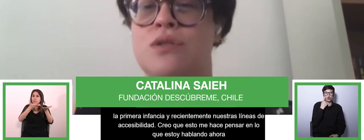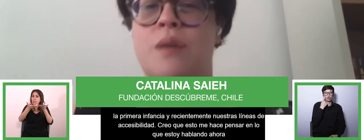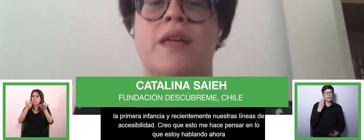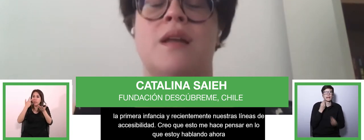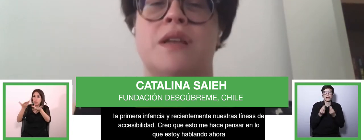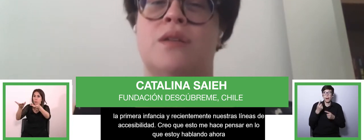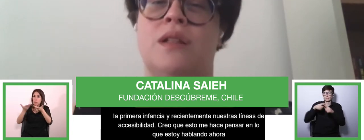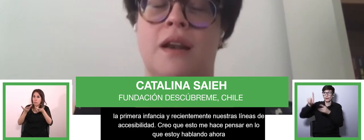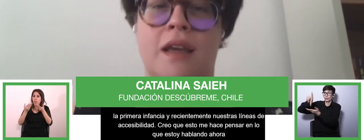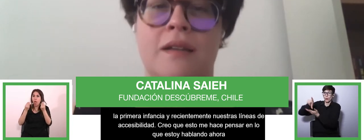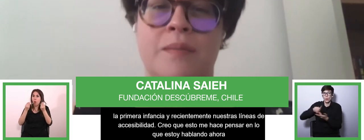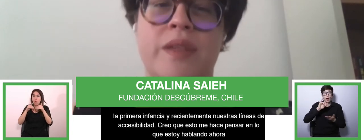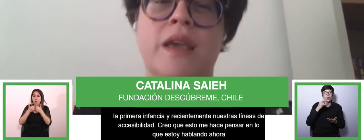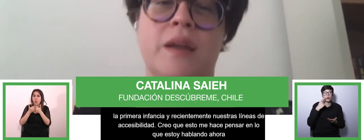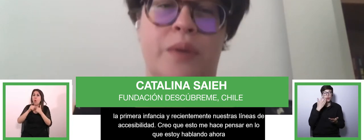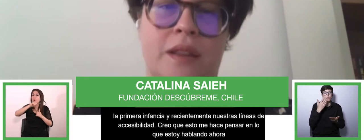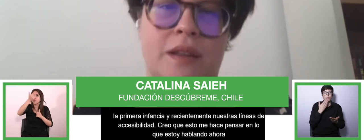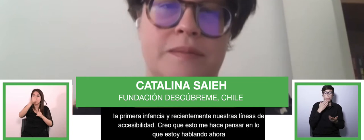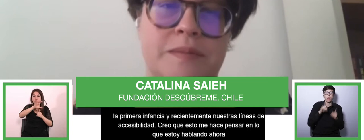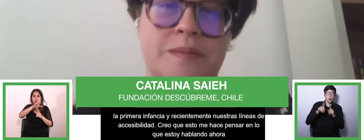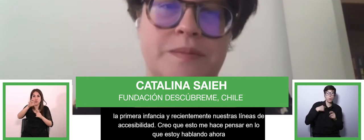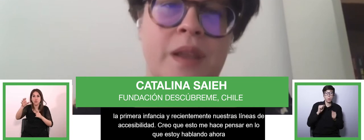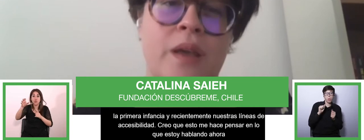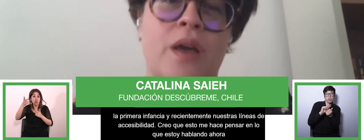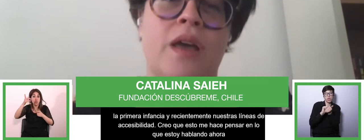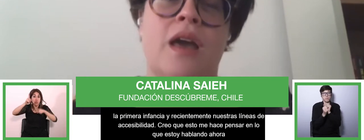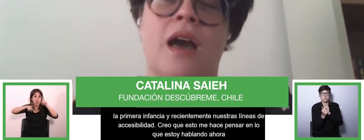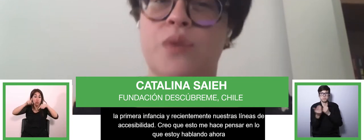casos exitosos que puedan adaptarse a nuestra realidad y crear cuentas.